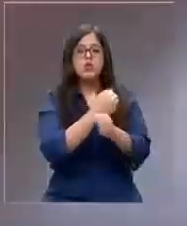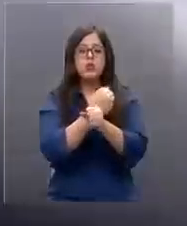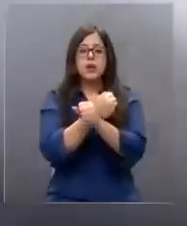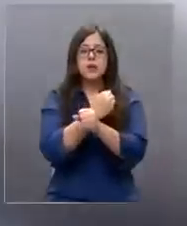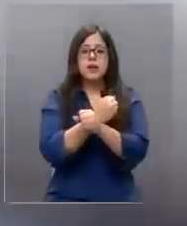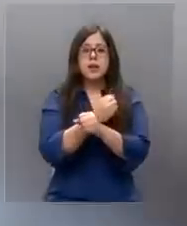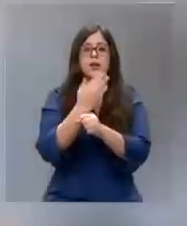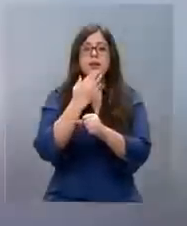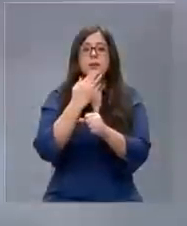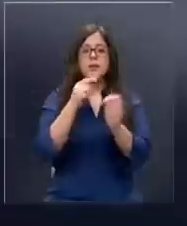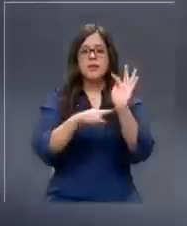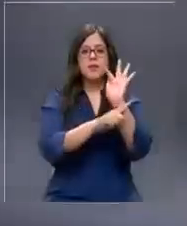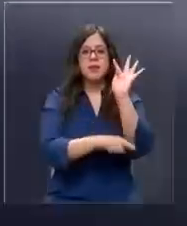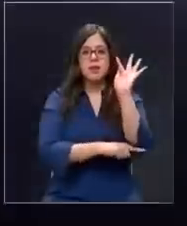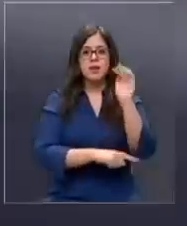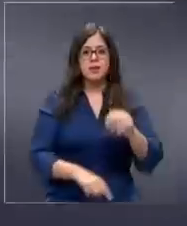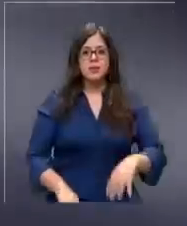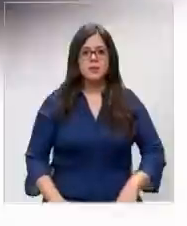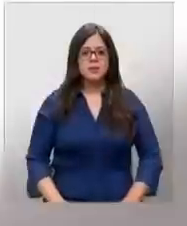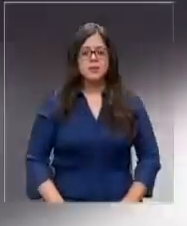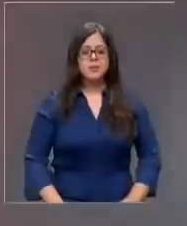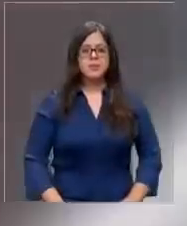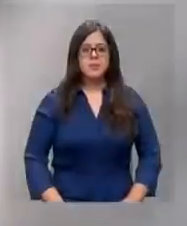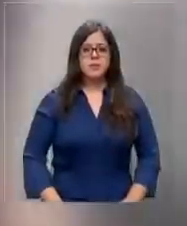carabineros y el Ministerio Público.